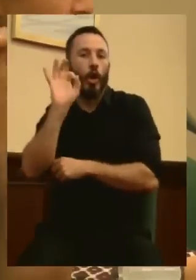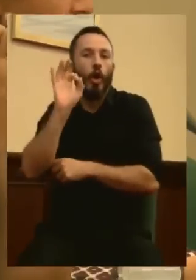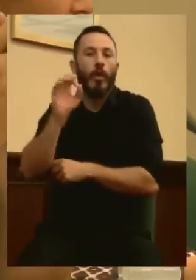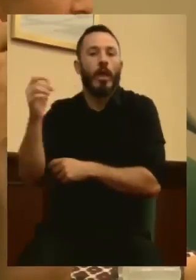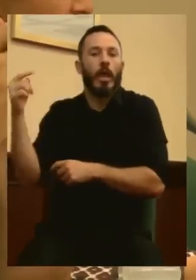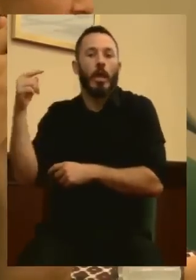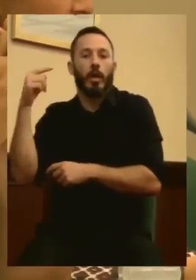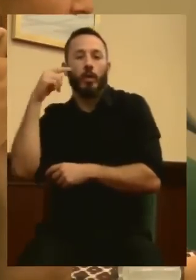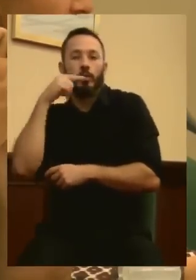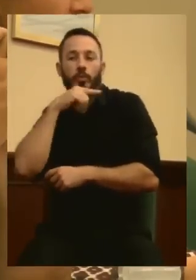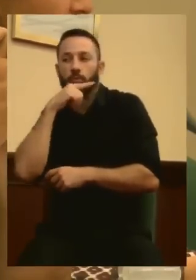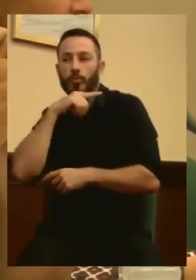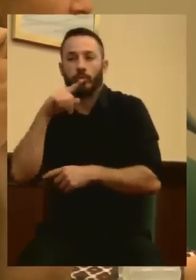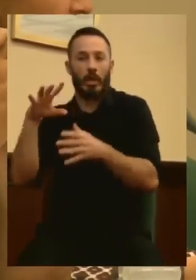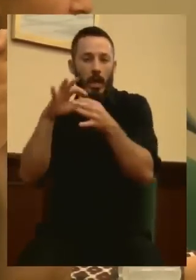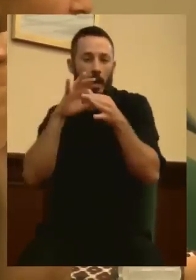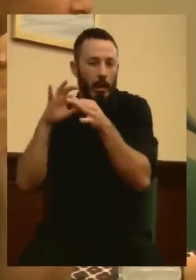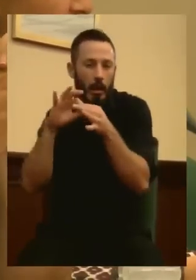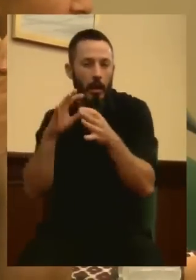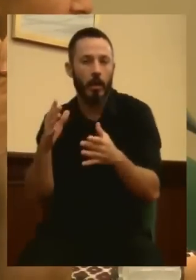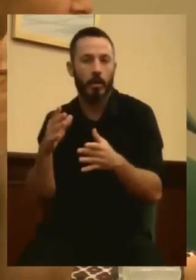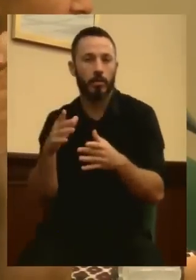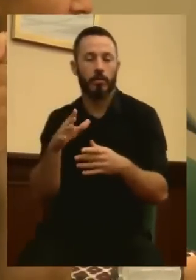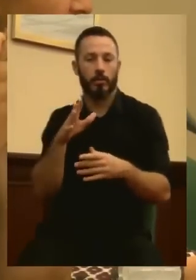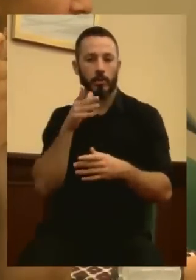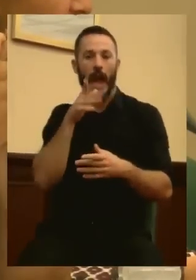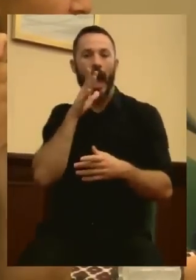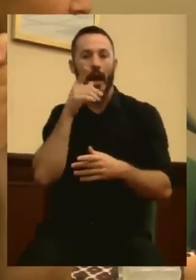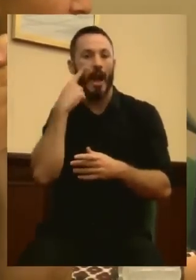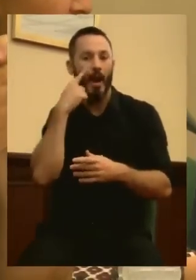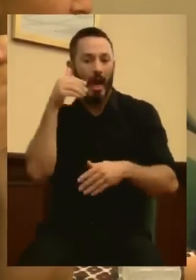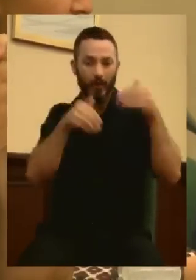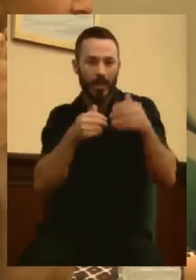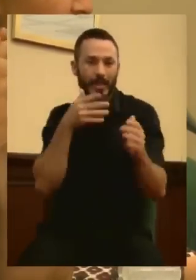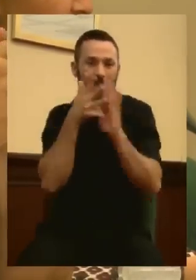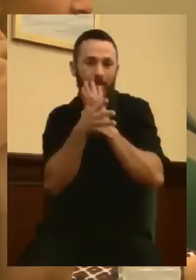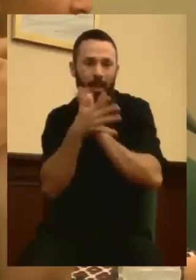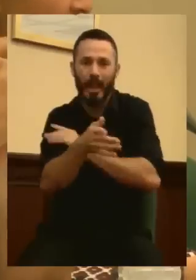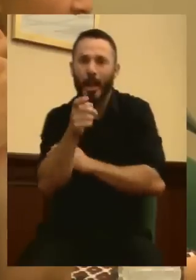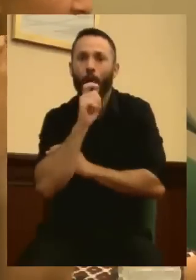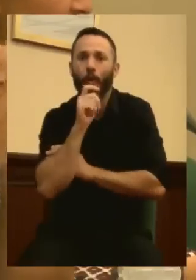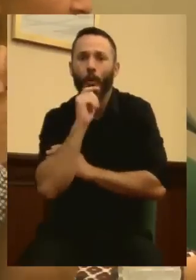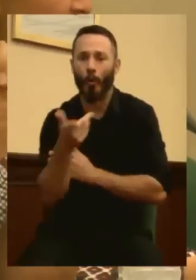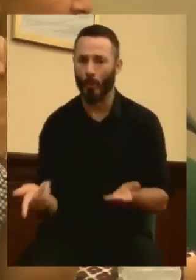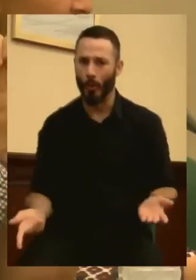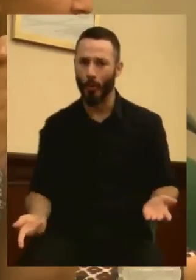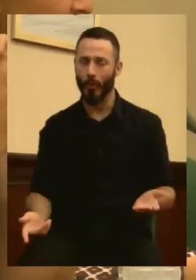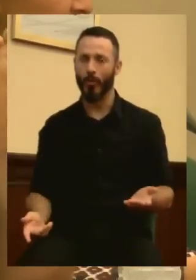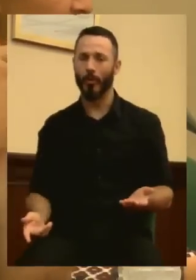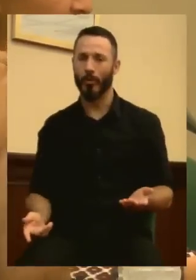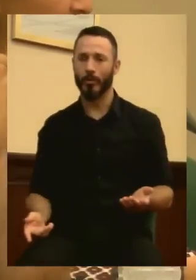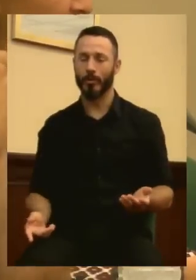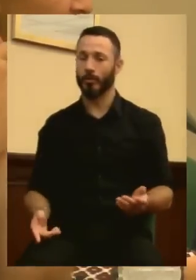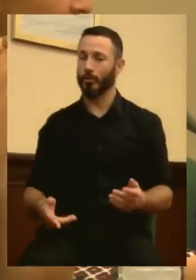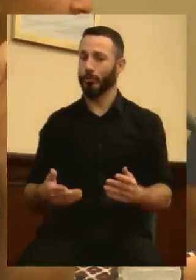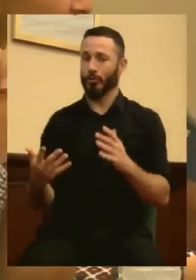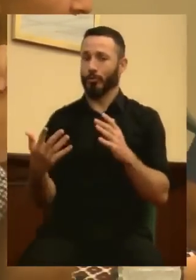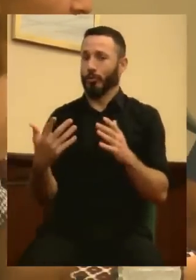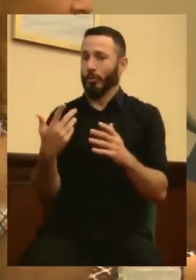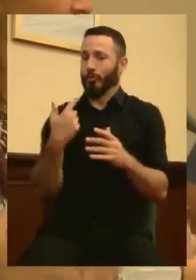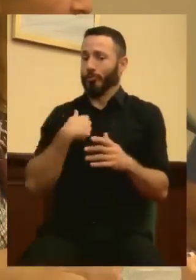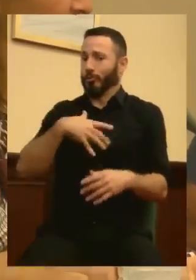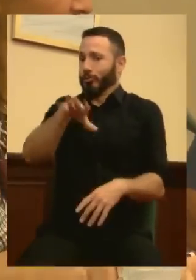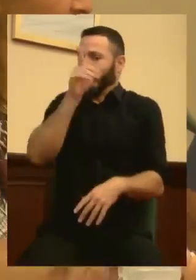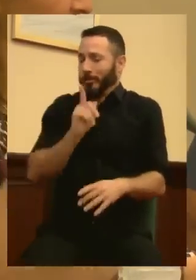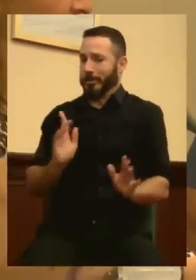¿cómo va a explicar eso a sus votantes, señor Sánchez del Rey? ¿Cómo va a hacerlo? No me lo explico. O